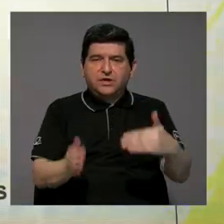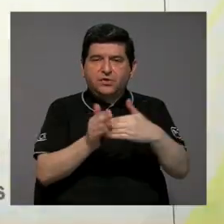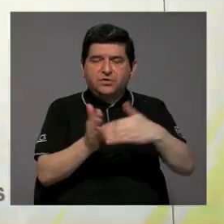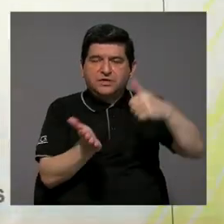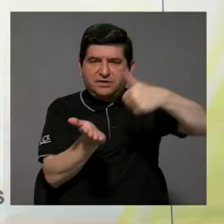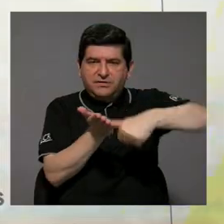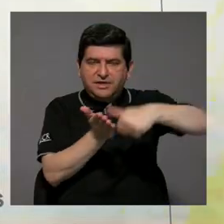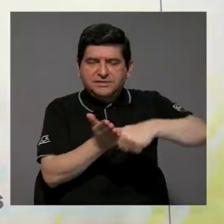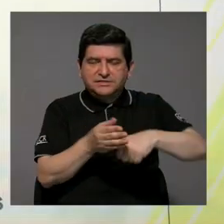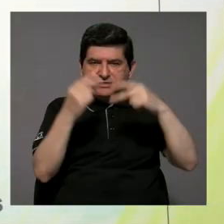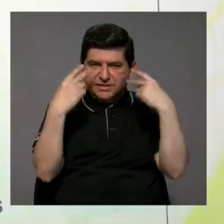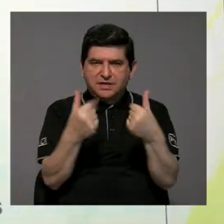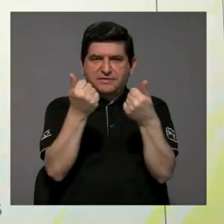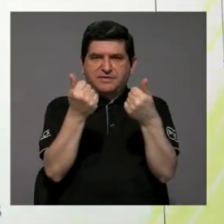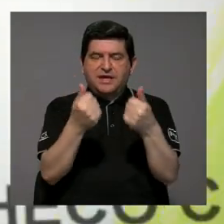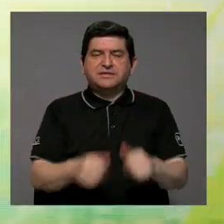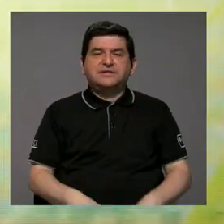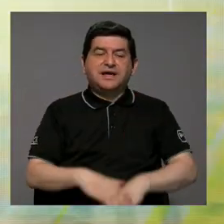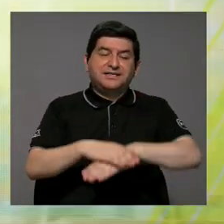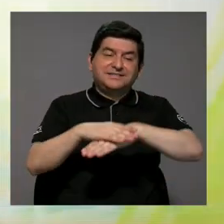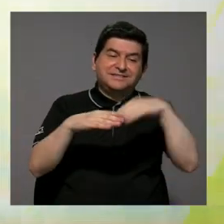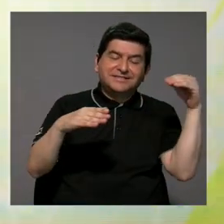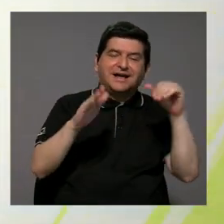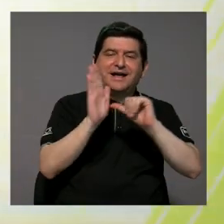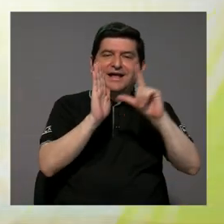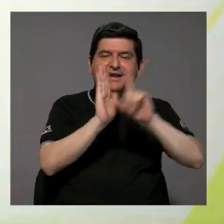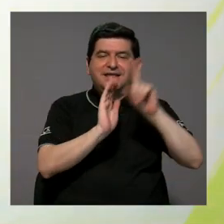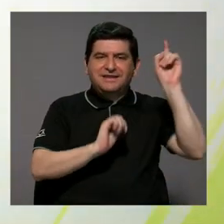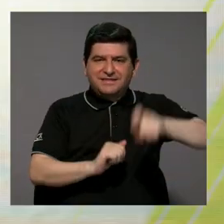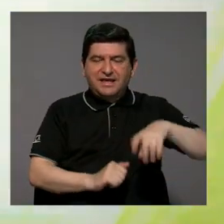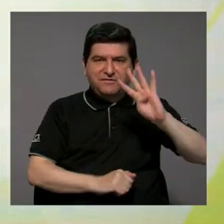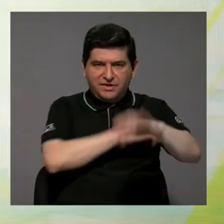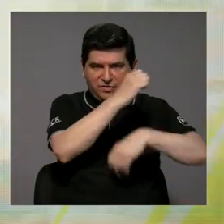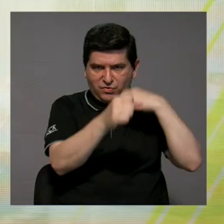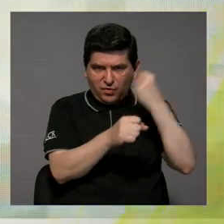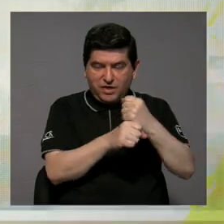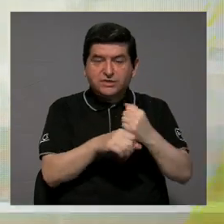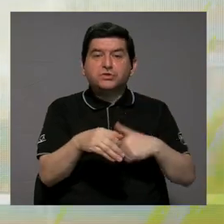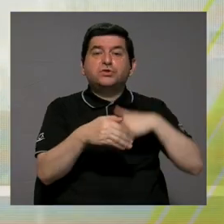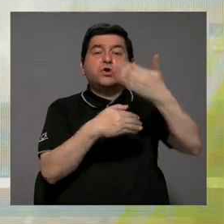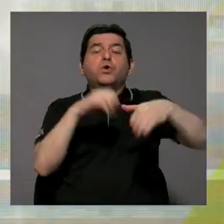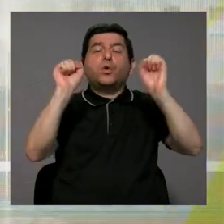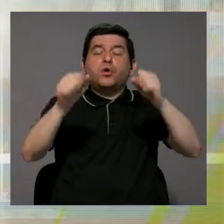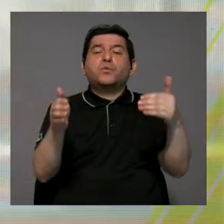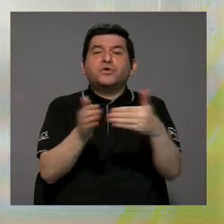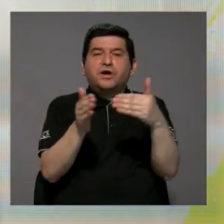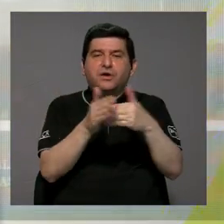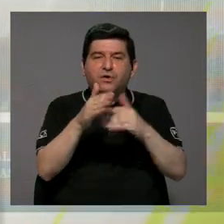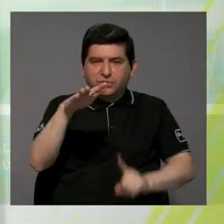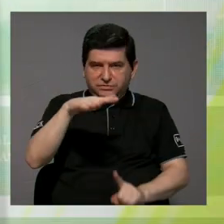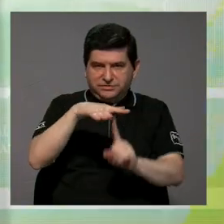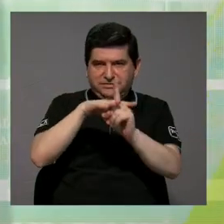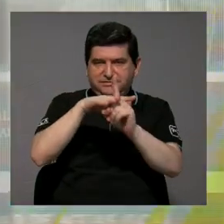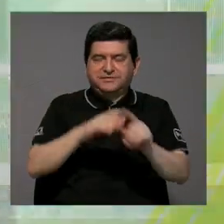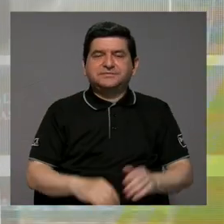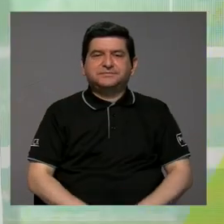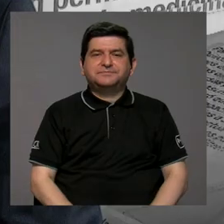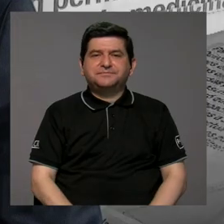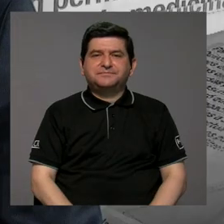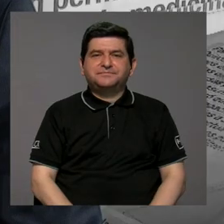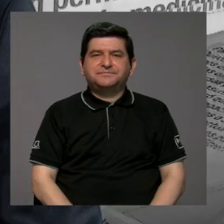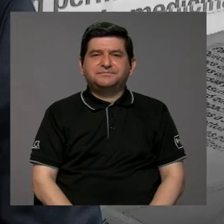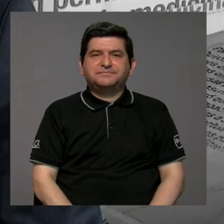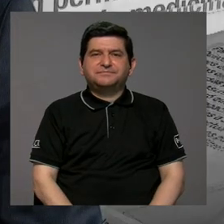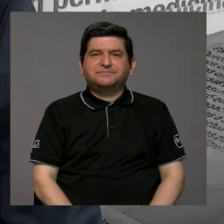inmediata tendrían que salir del Congreso por cuatro años y luego pueden regresar. Entonces, de alguna forma,